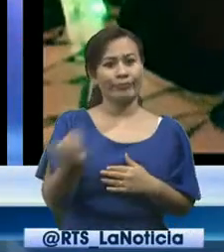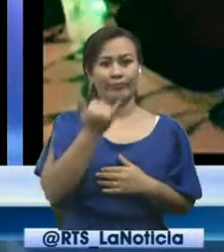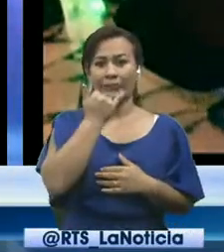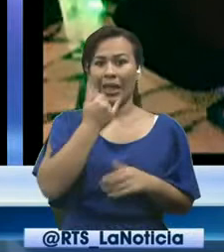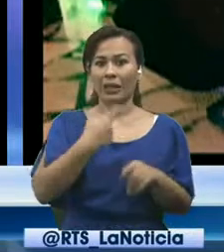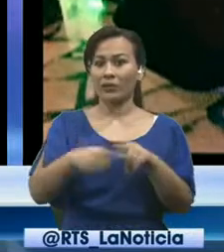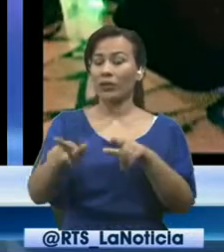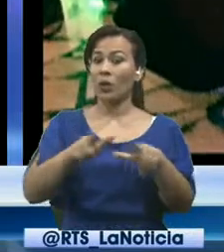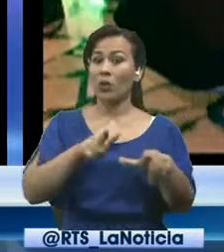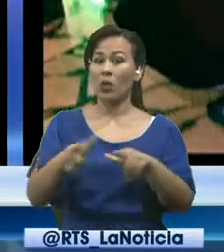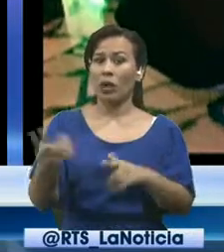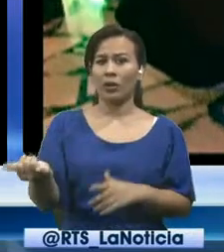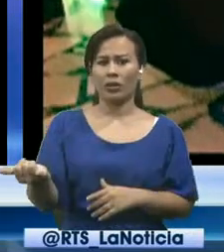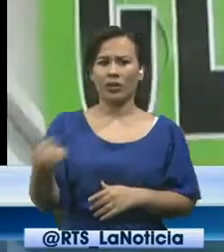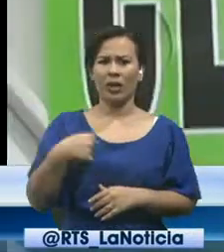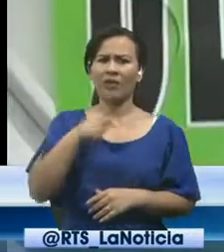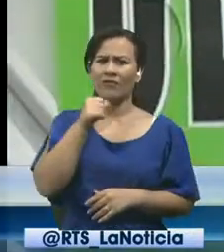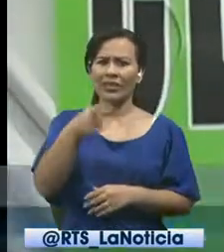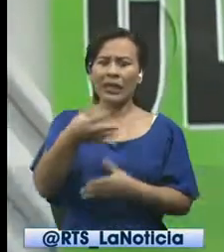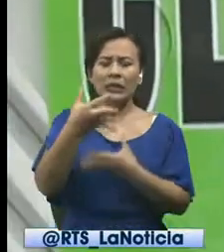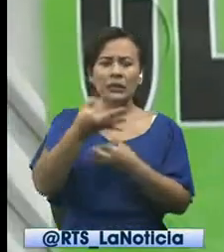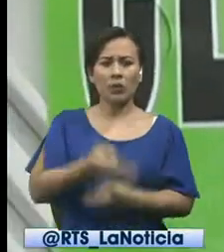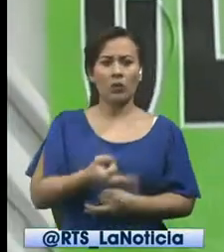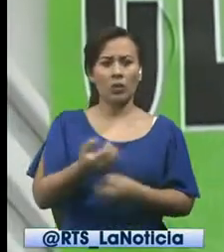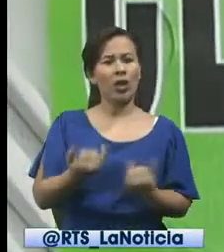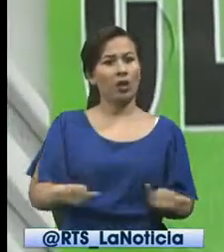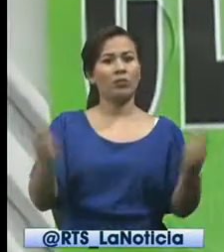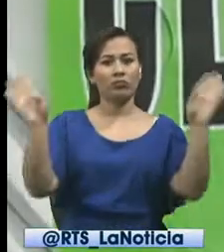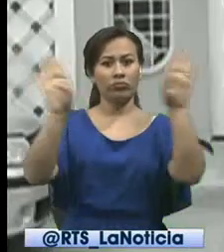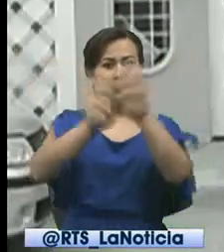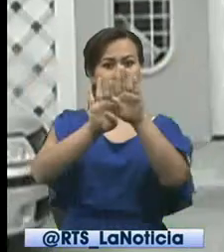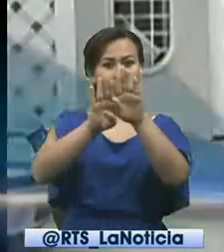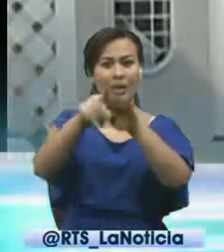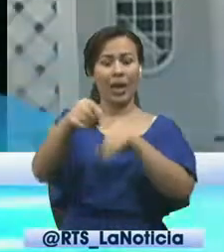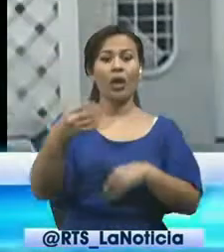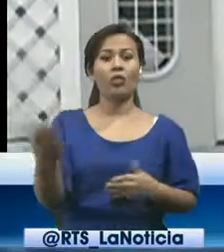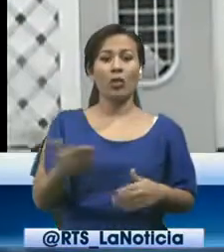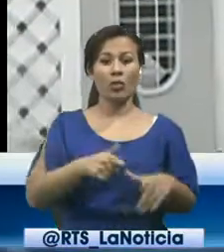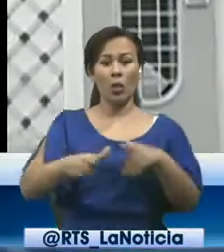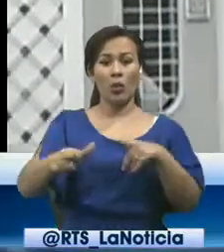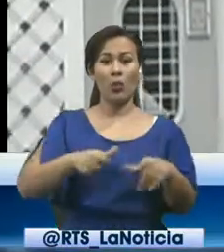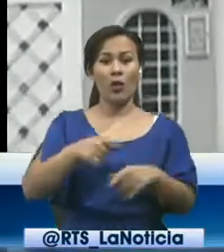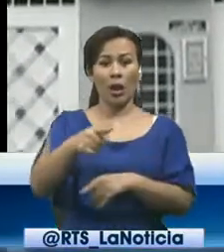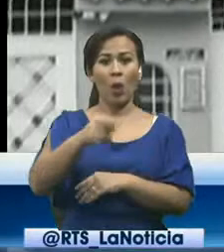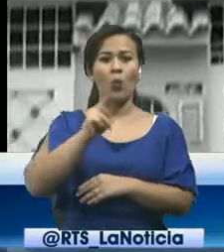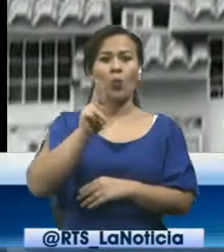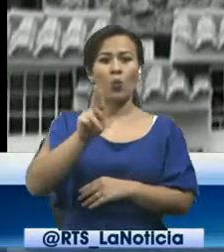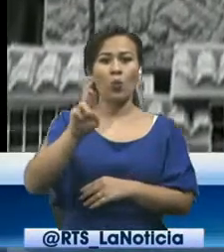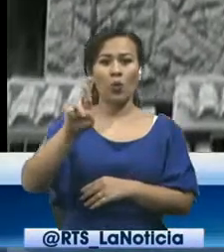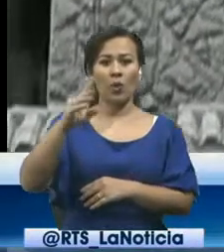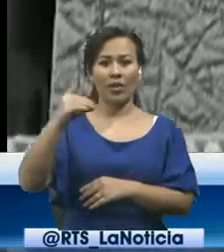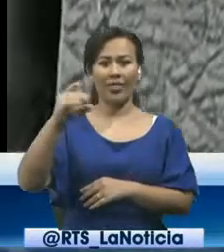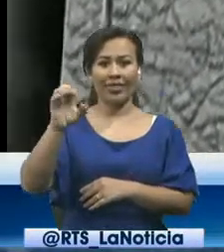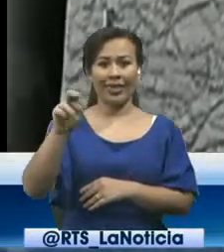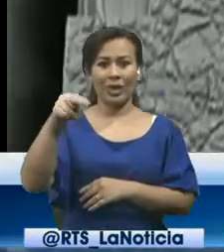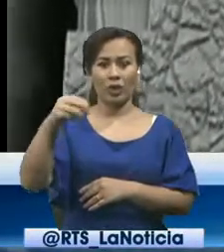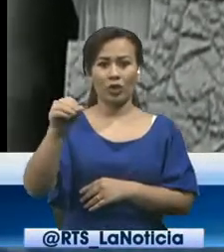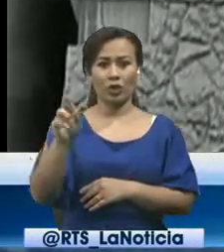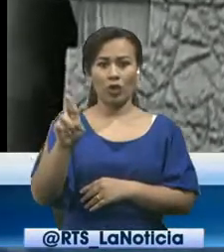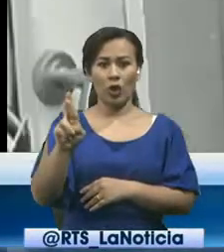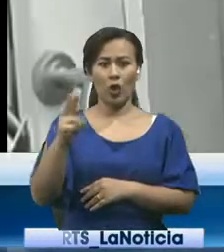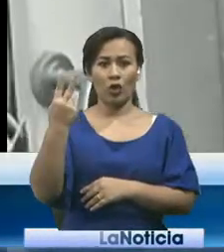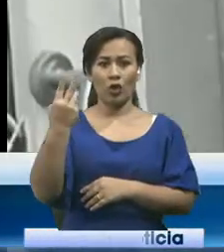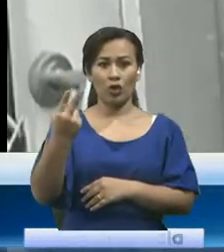sitios que generan condiciones de inseguridad. El último predio clausurado se encuentra en la ciudadela Urdenor 2, norte de Guayaquil.